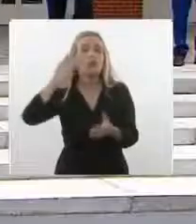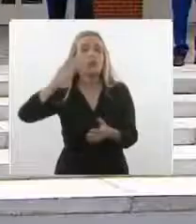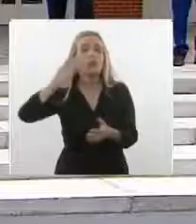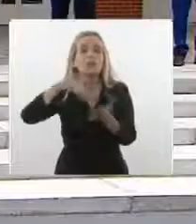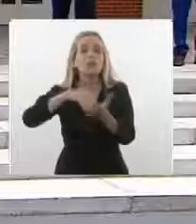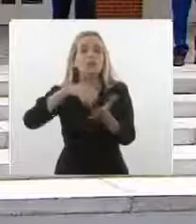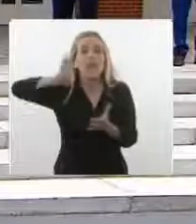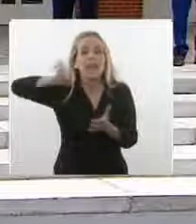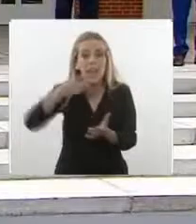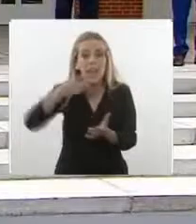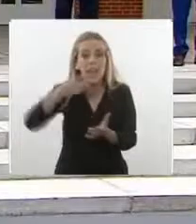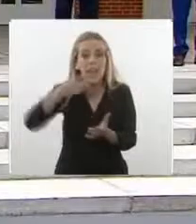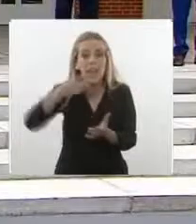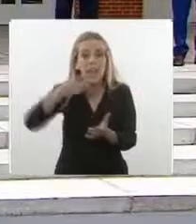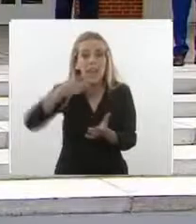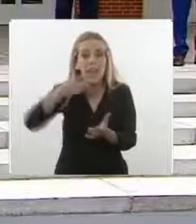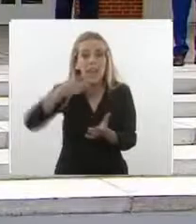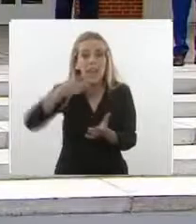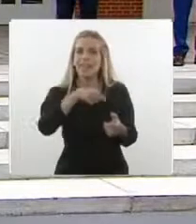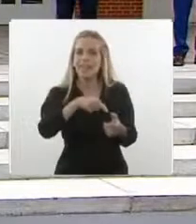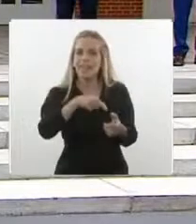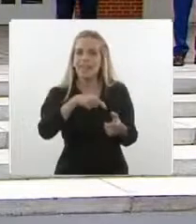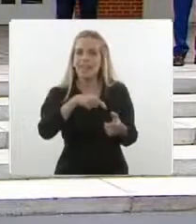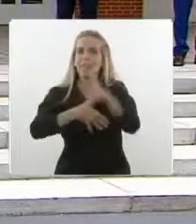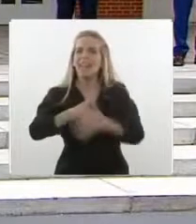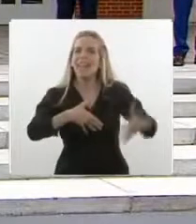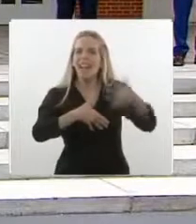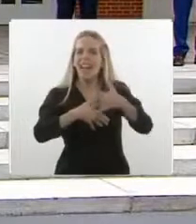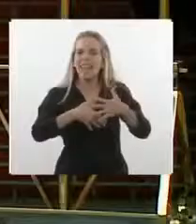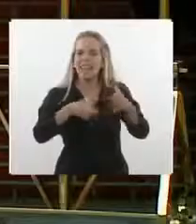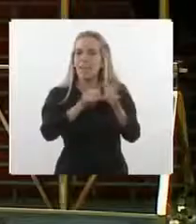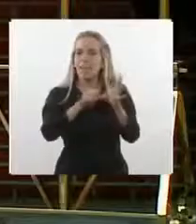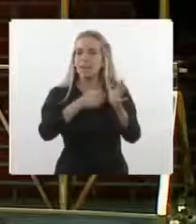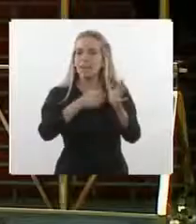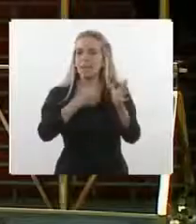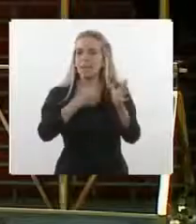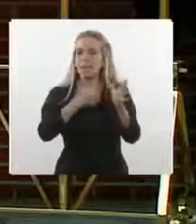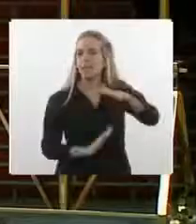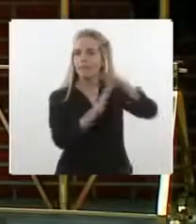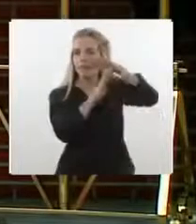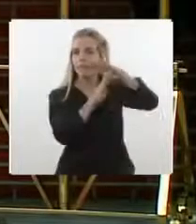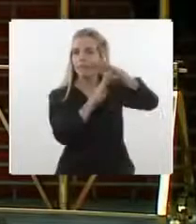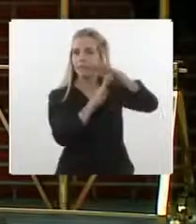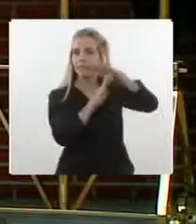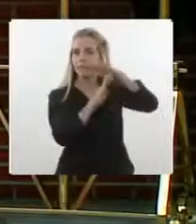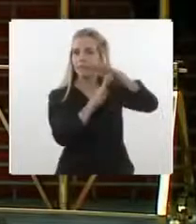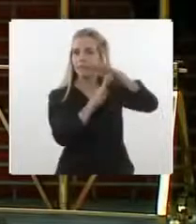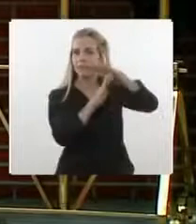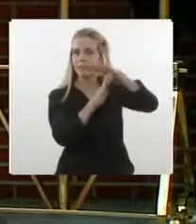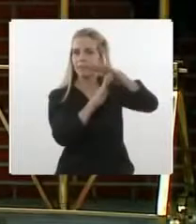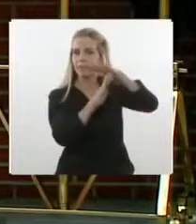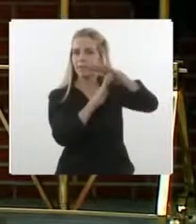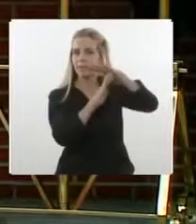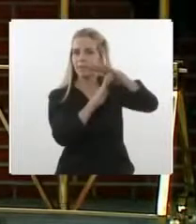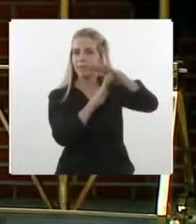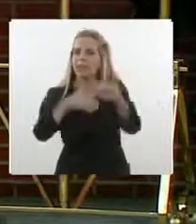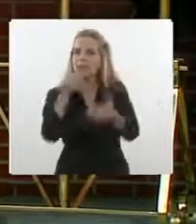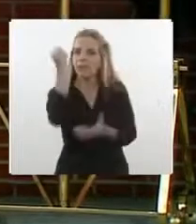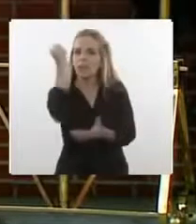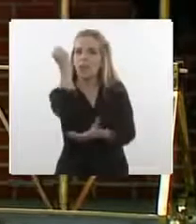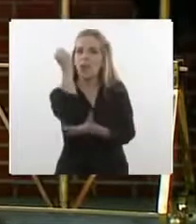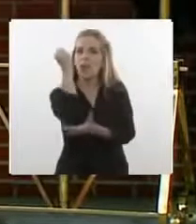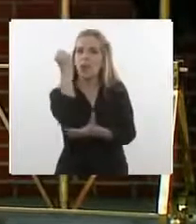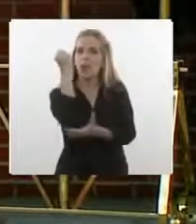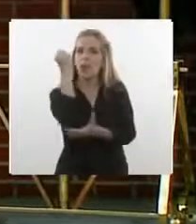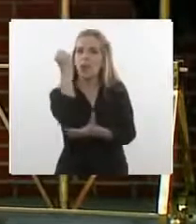y, en particular, a la Argentina como uno de los áreas, países prioritarios para esa internacionalización de la economía española.